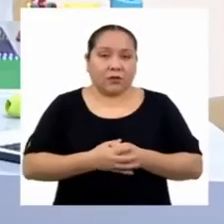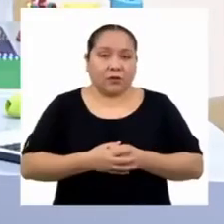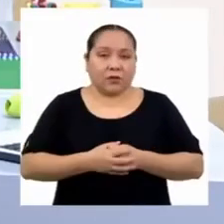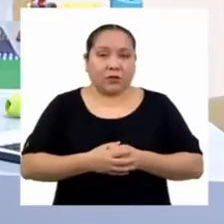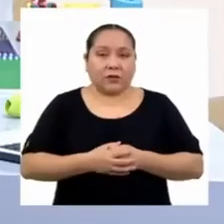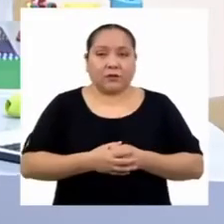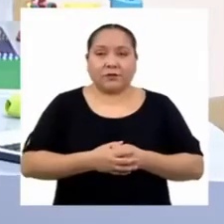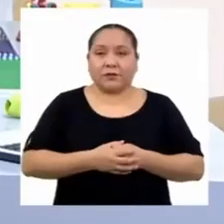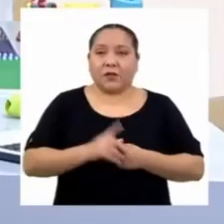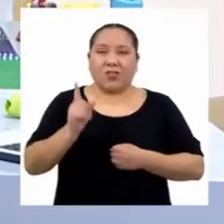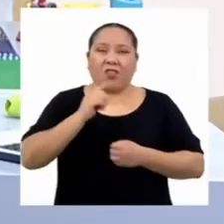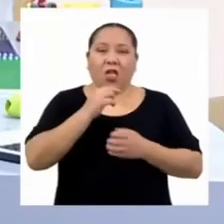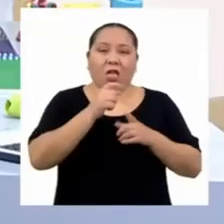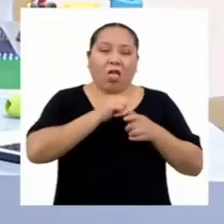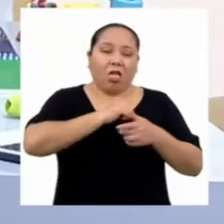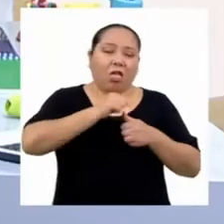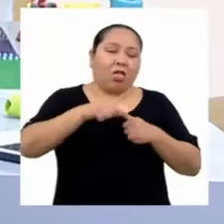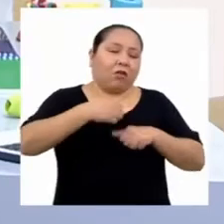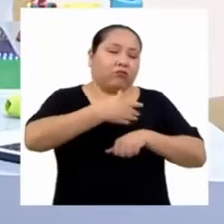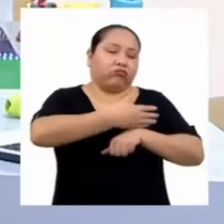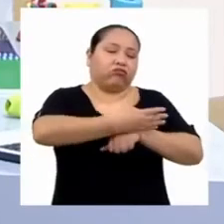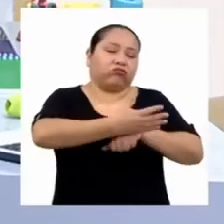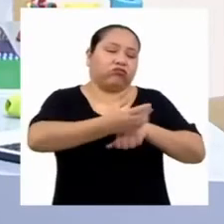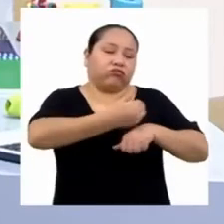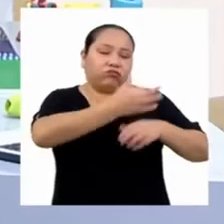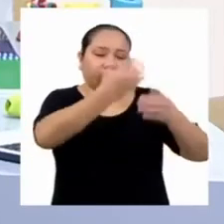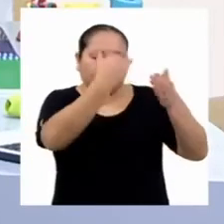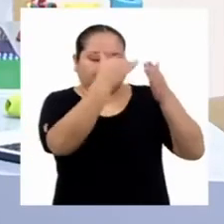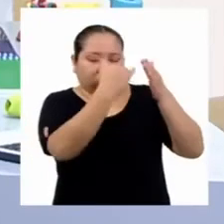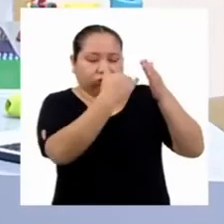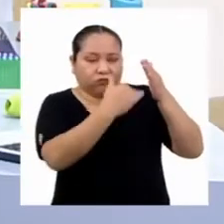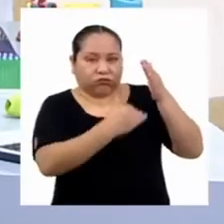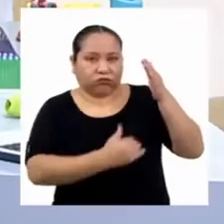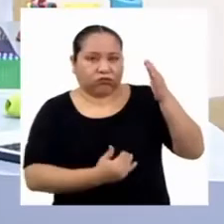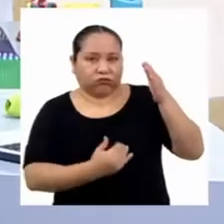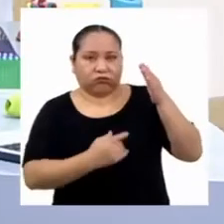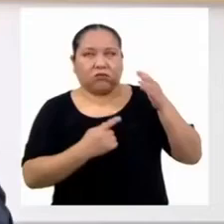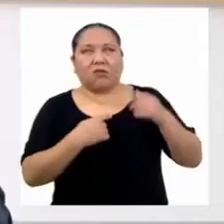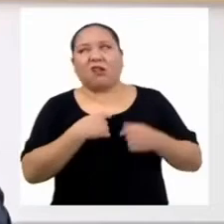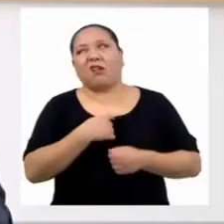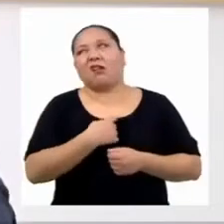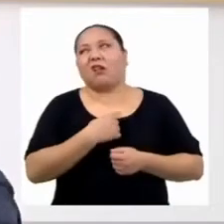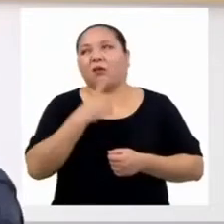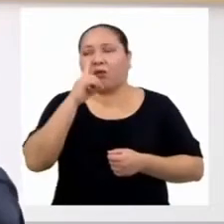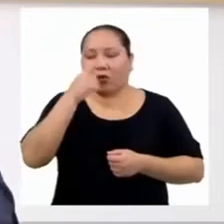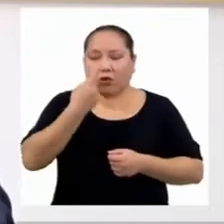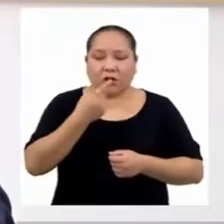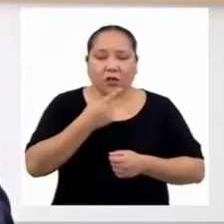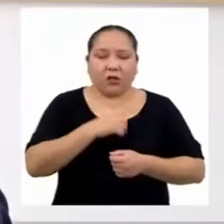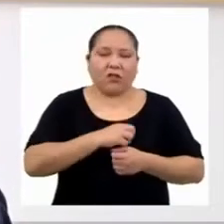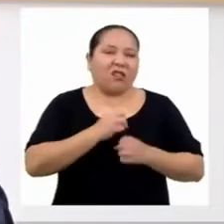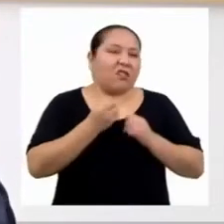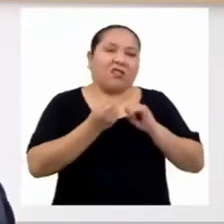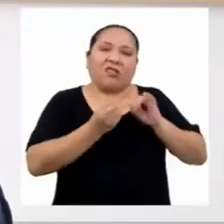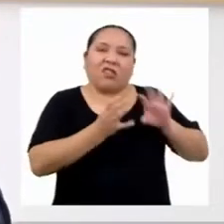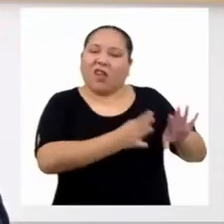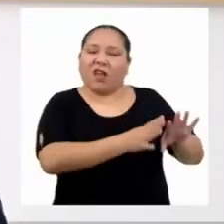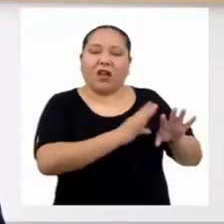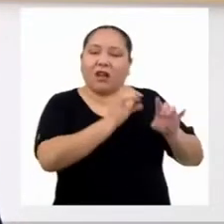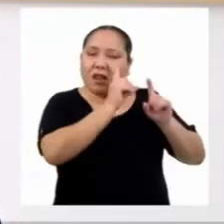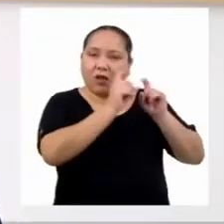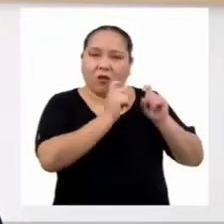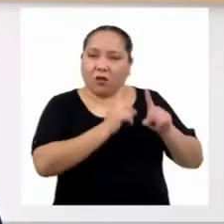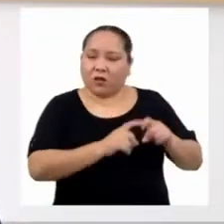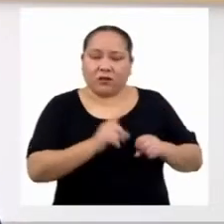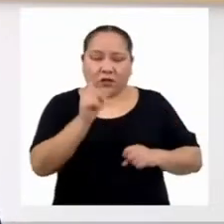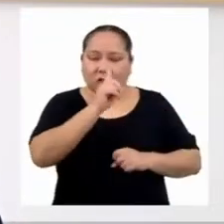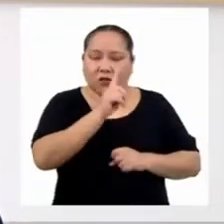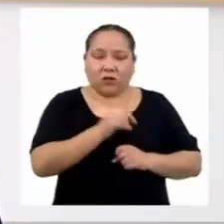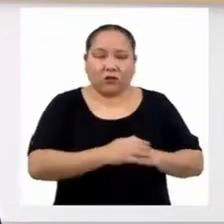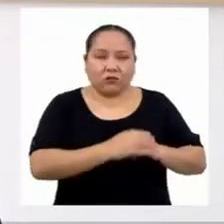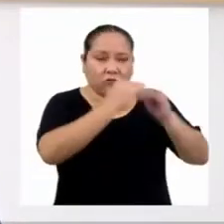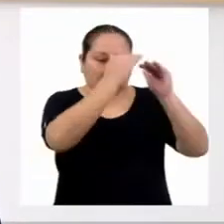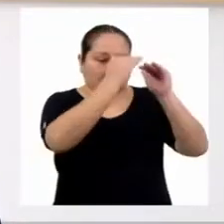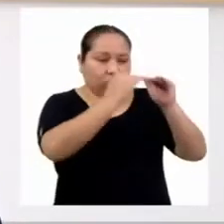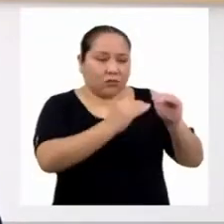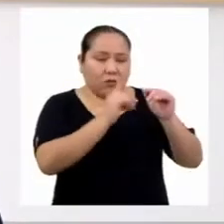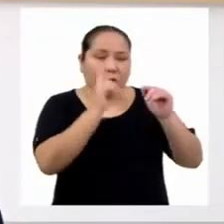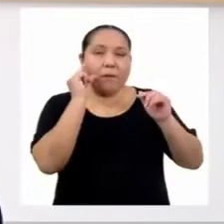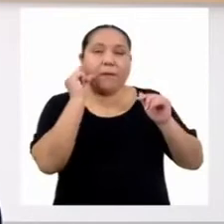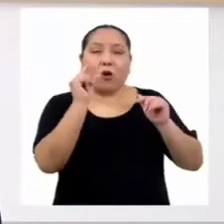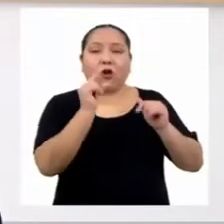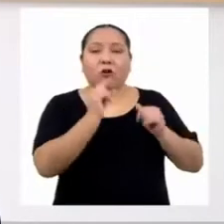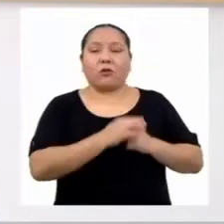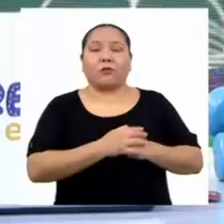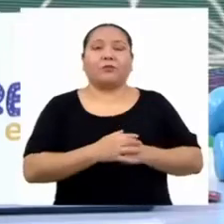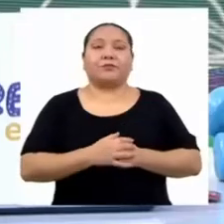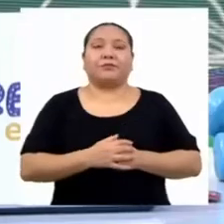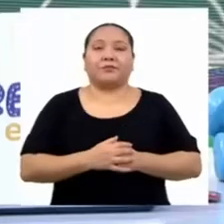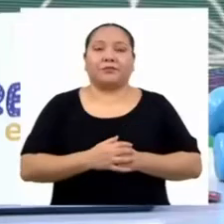Hay quien podría desanimarse de leer mucho y dejar la encuesta incompleta por eso. Bien pensado. Tengamos en cuenta la longitud de la encuesta en